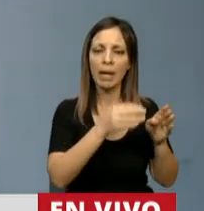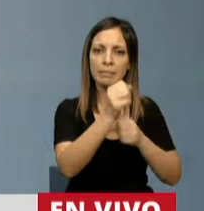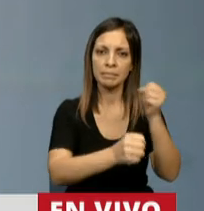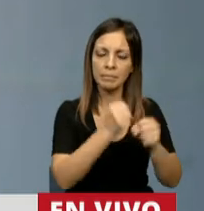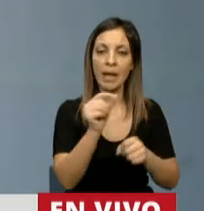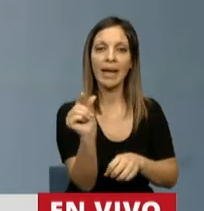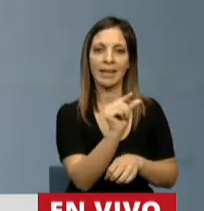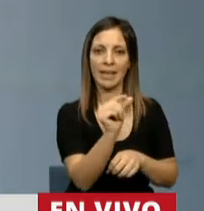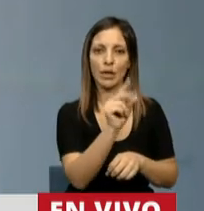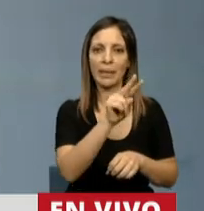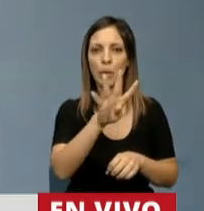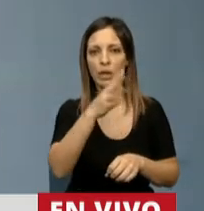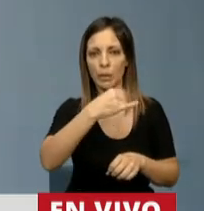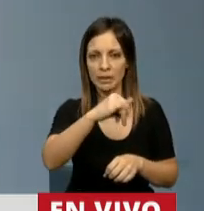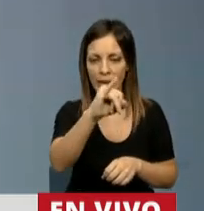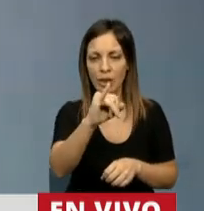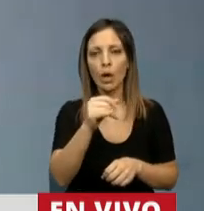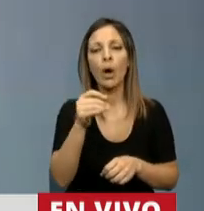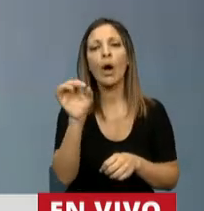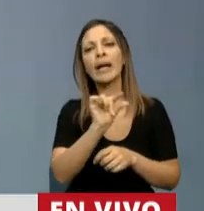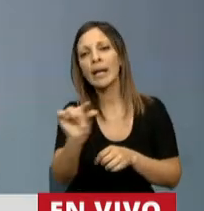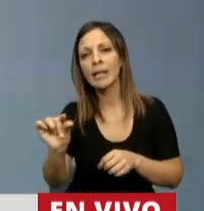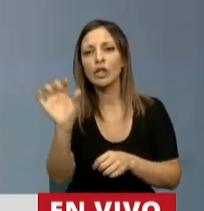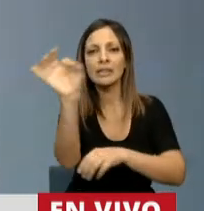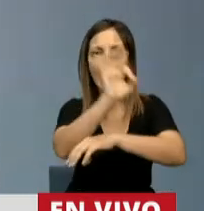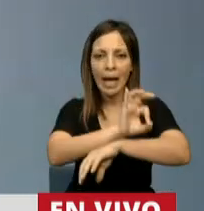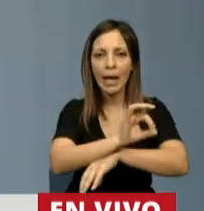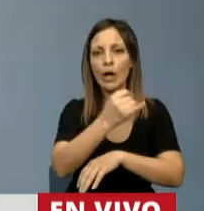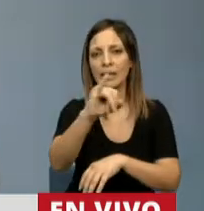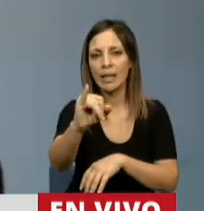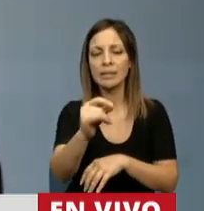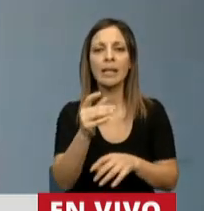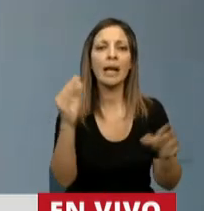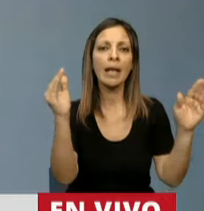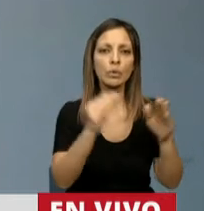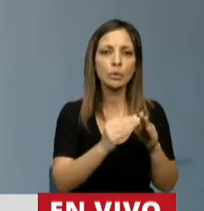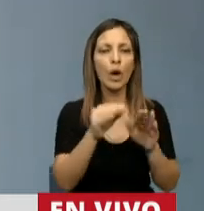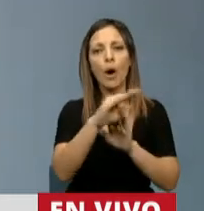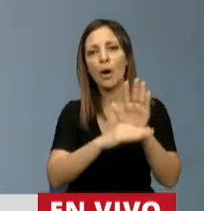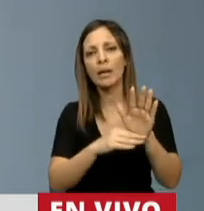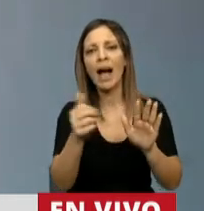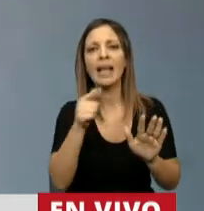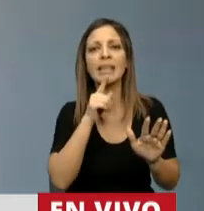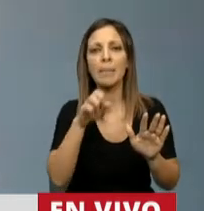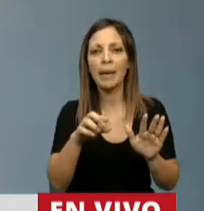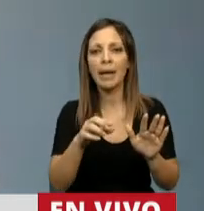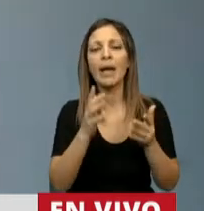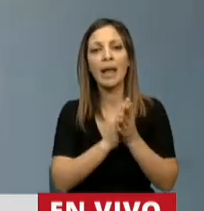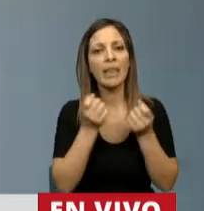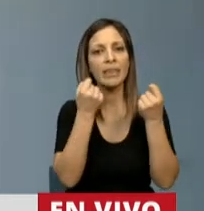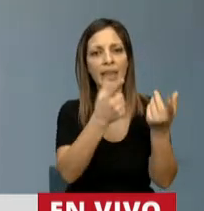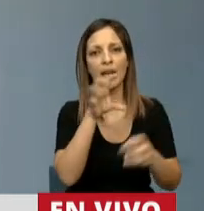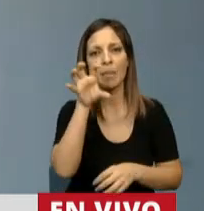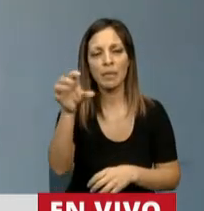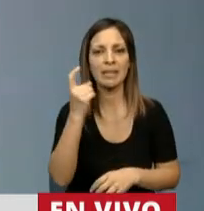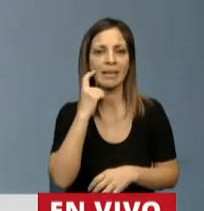al 24%, créditos a tasa cero, reducción de aportes patronales, ATP, ha llegado a la provincia de Entre Ríos